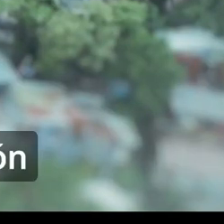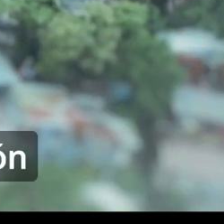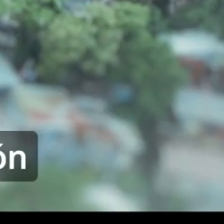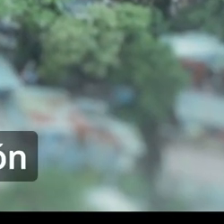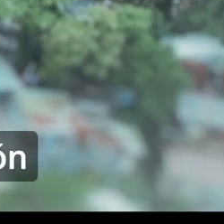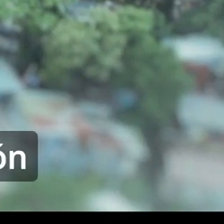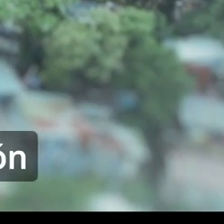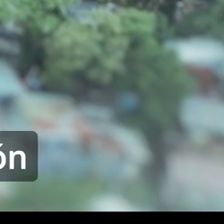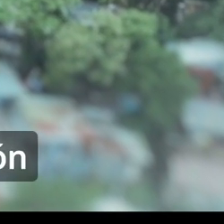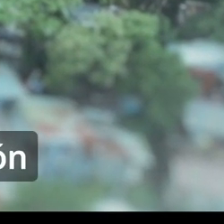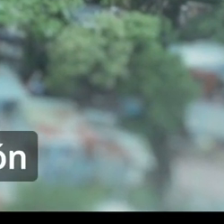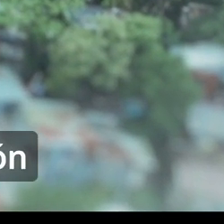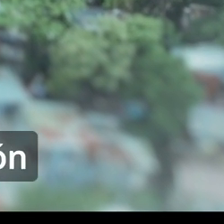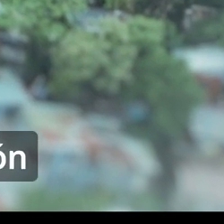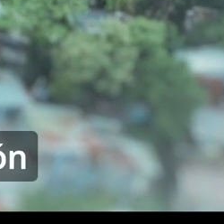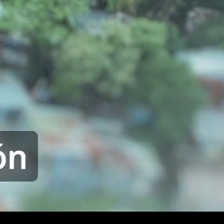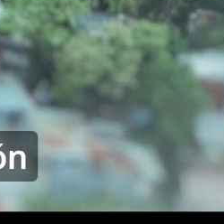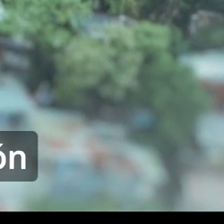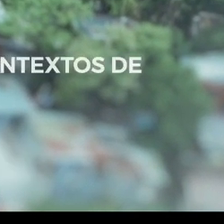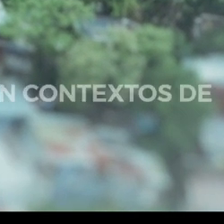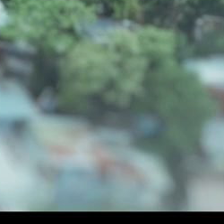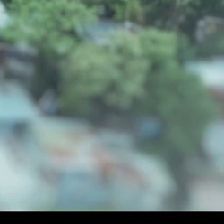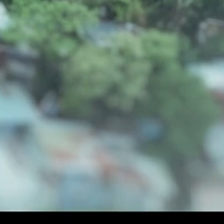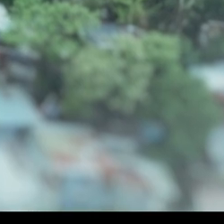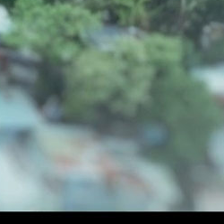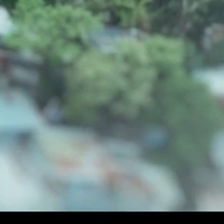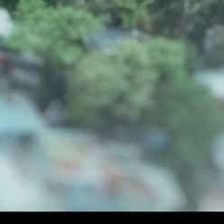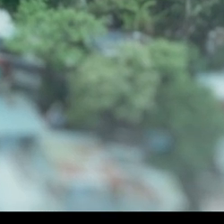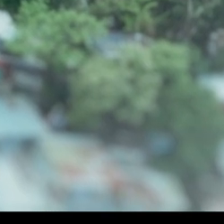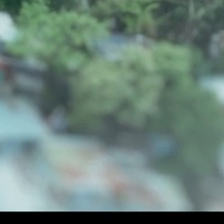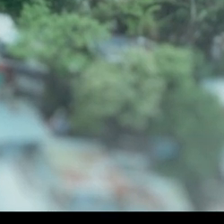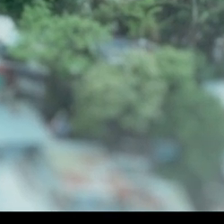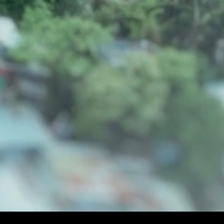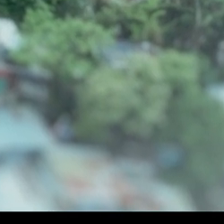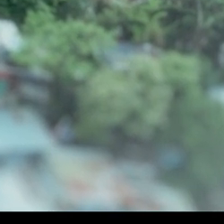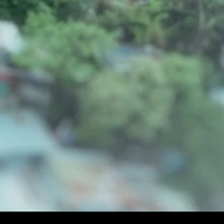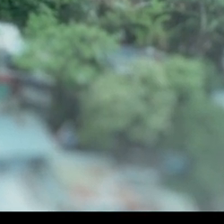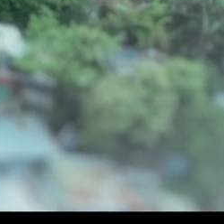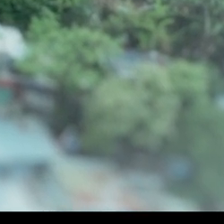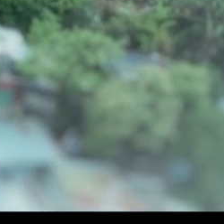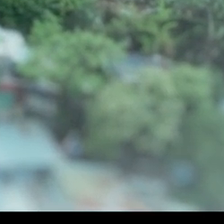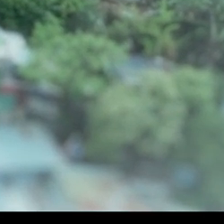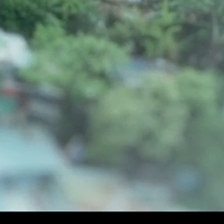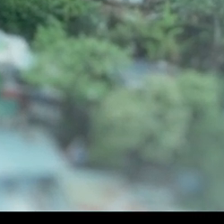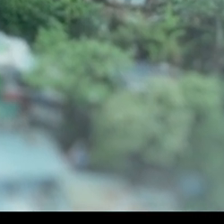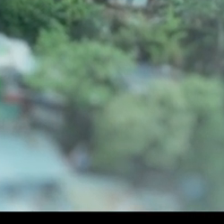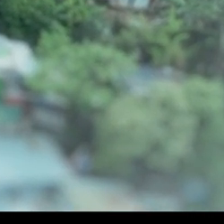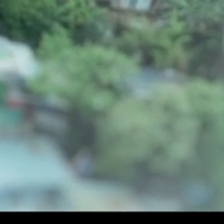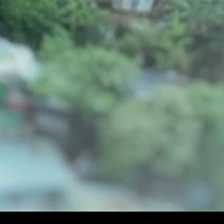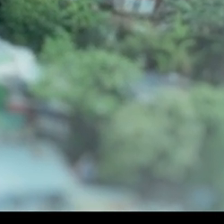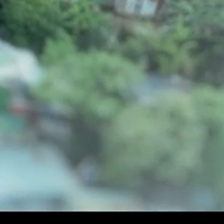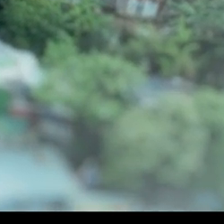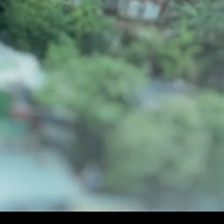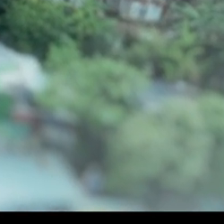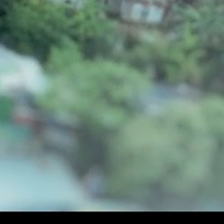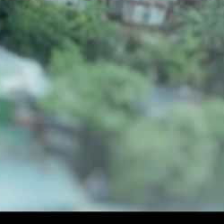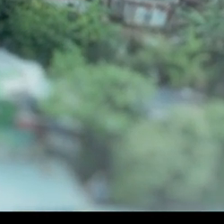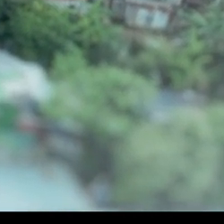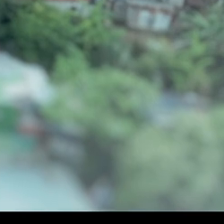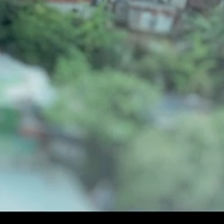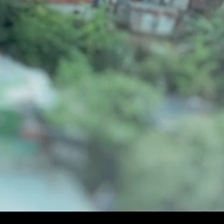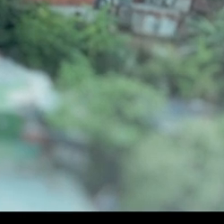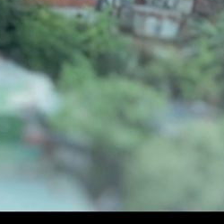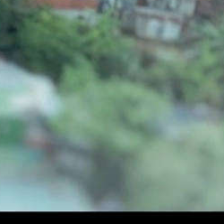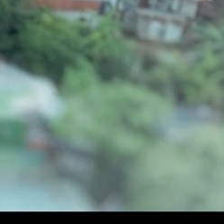Estableciéndose toda una nueva generación de personas que no han recibido la calidad de educación que recibimos